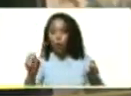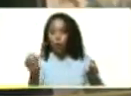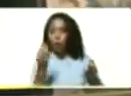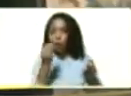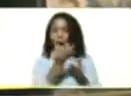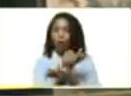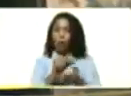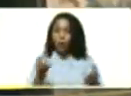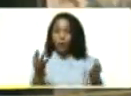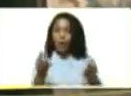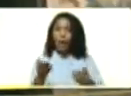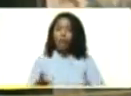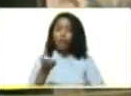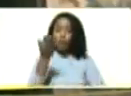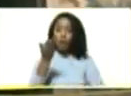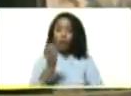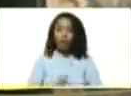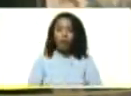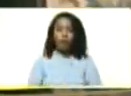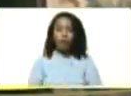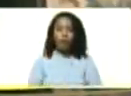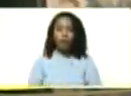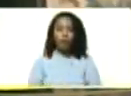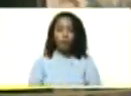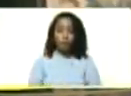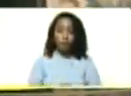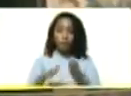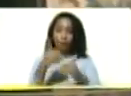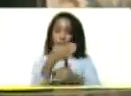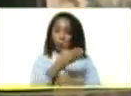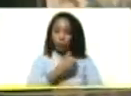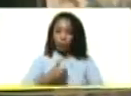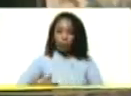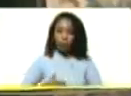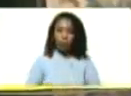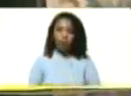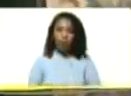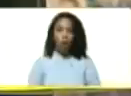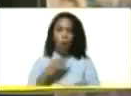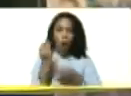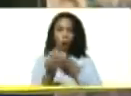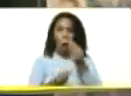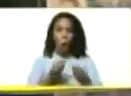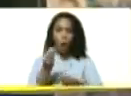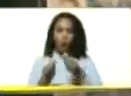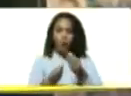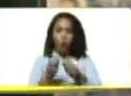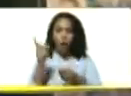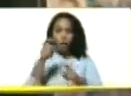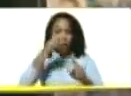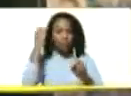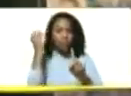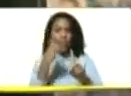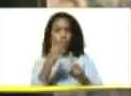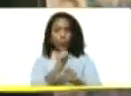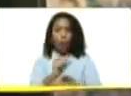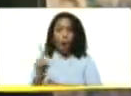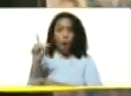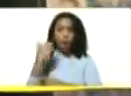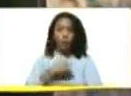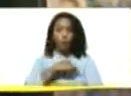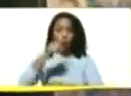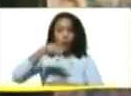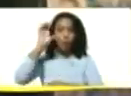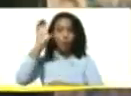es un arista importante. Y luego, presidente, bueno, cómo mitigar ese impacto inflacionario en nuestro